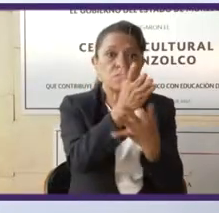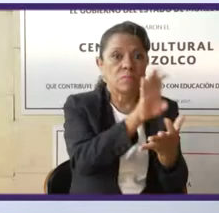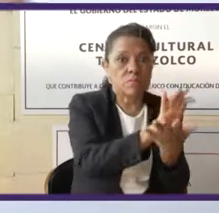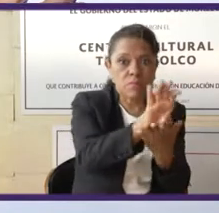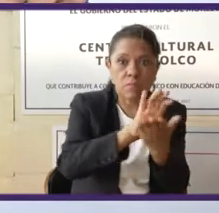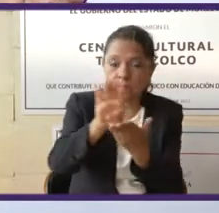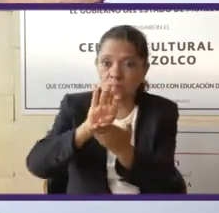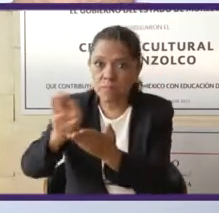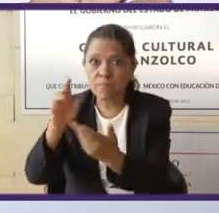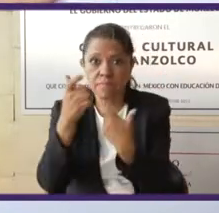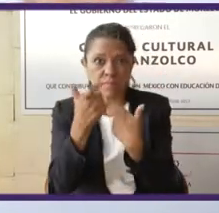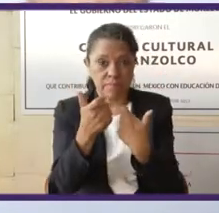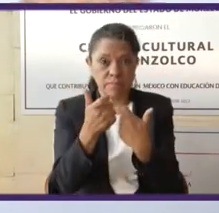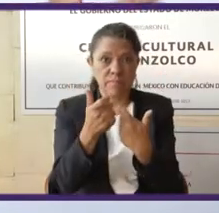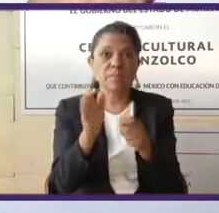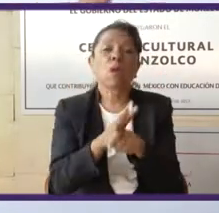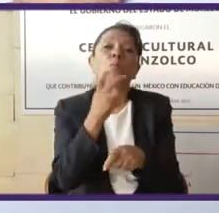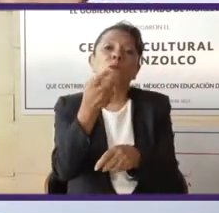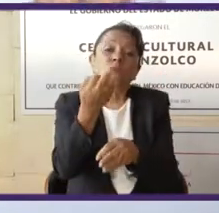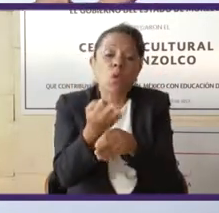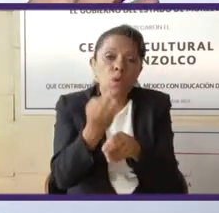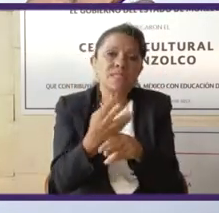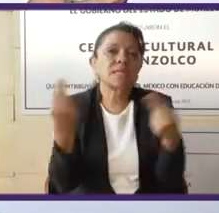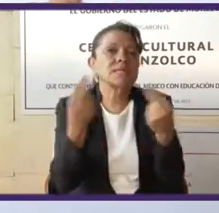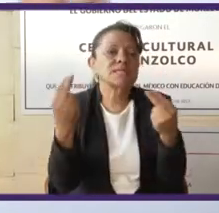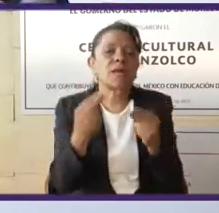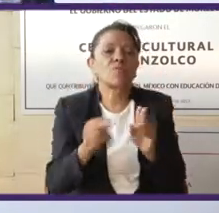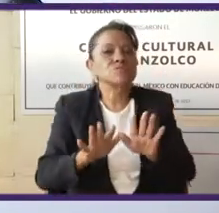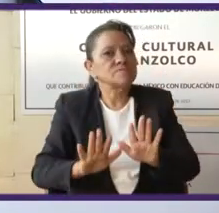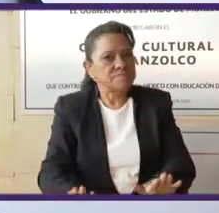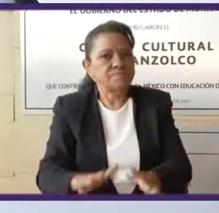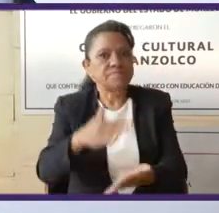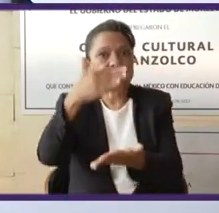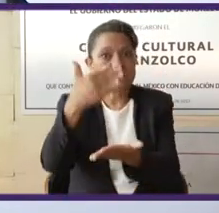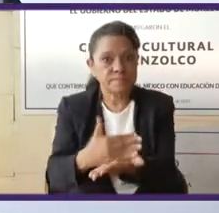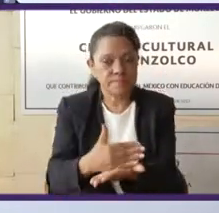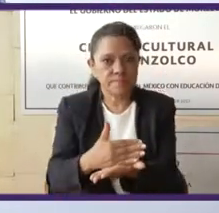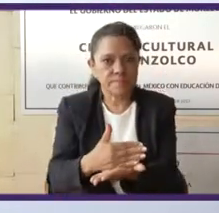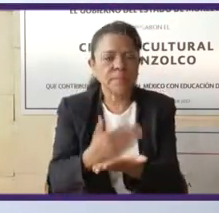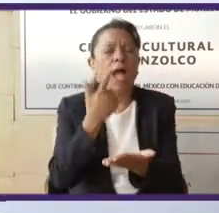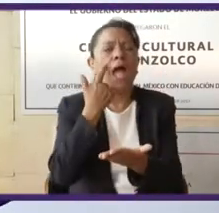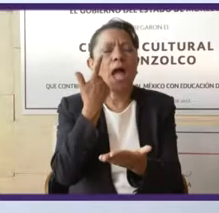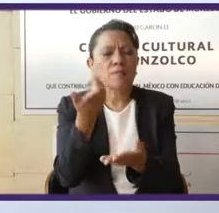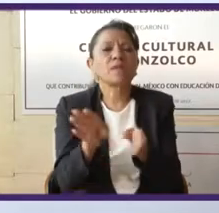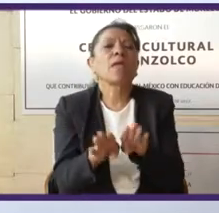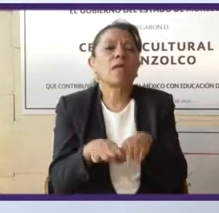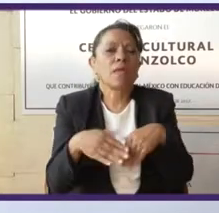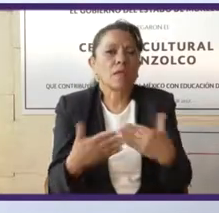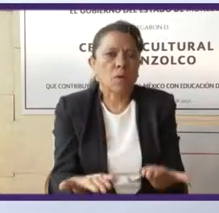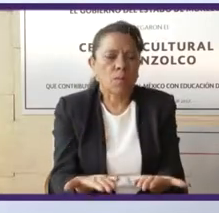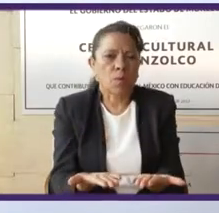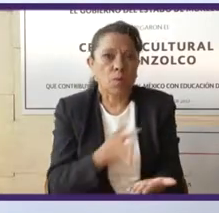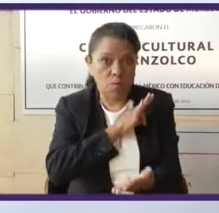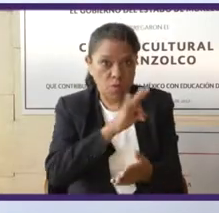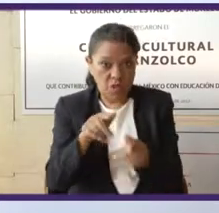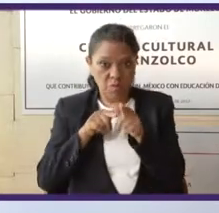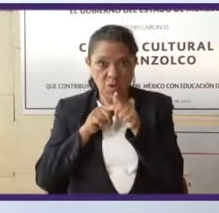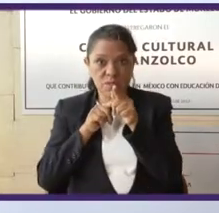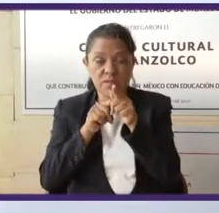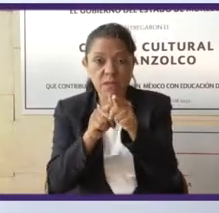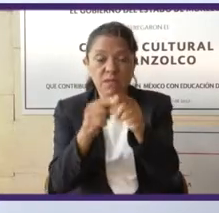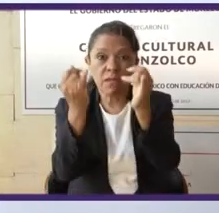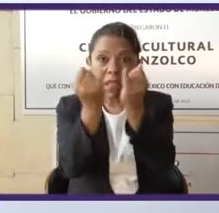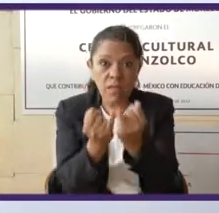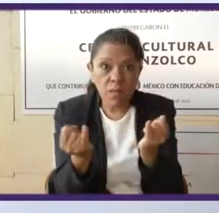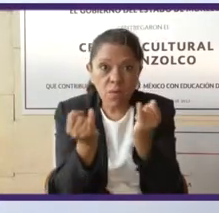Entonces, es un momento de hacer un alto en el camino y decir, si seguimos por las mismas direcciones,